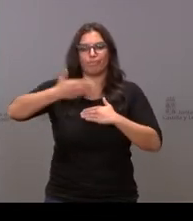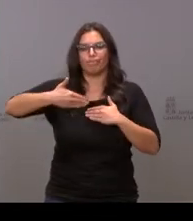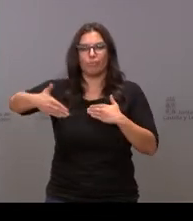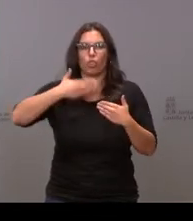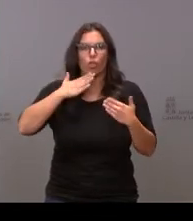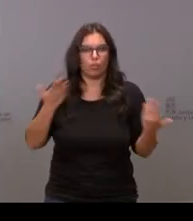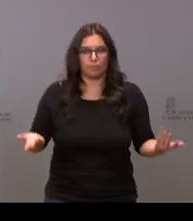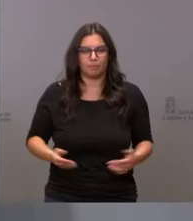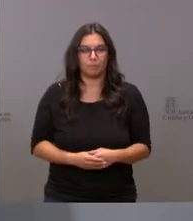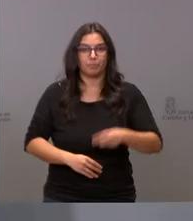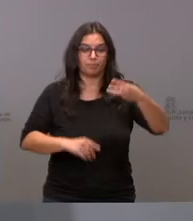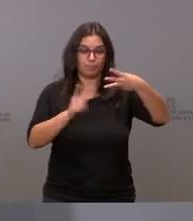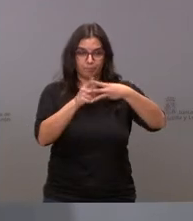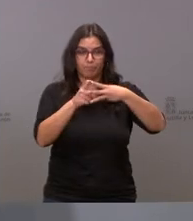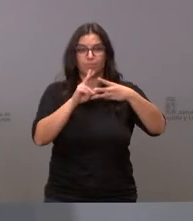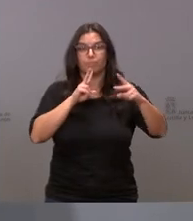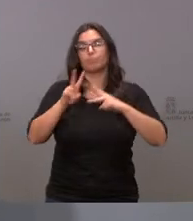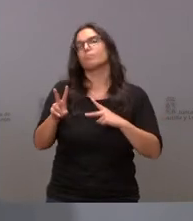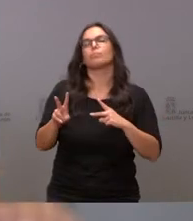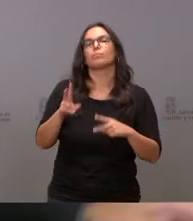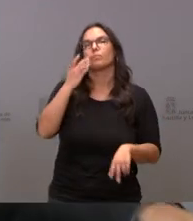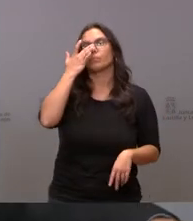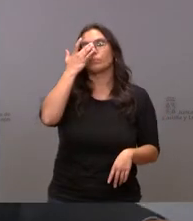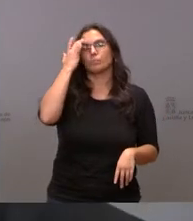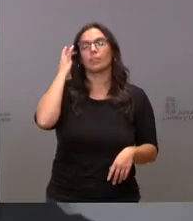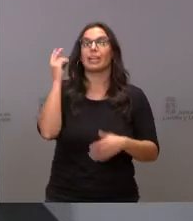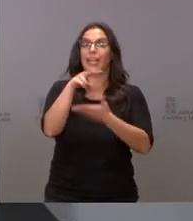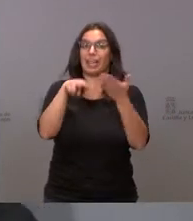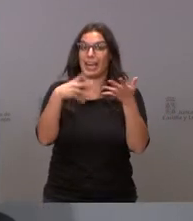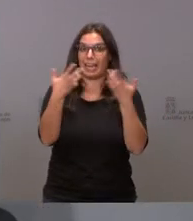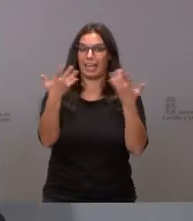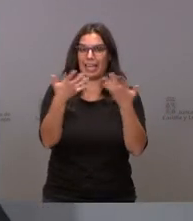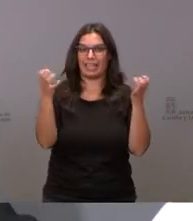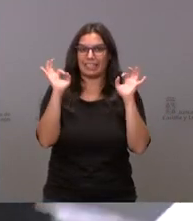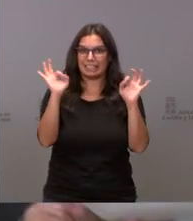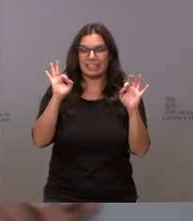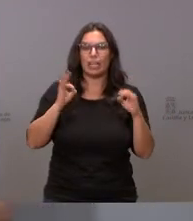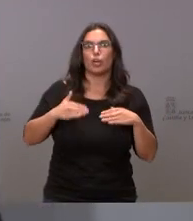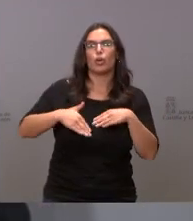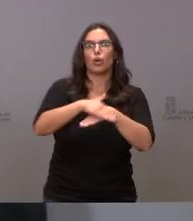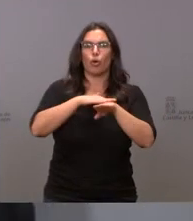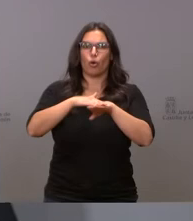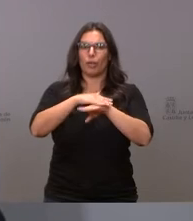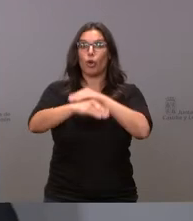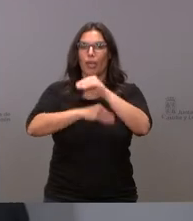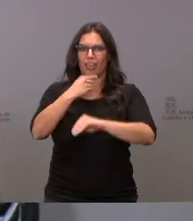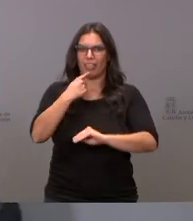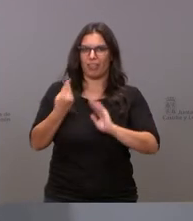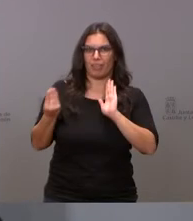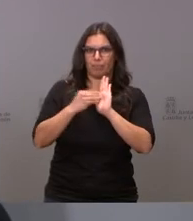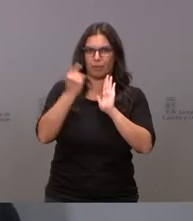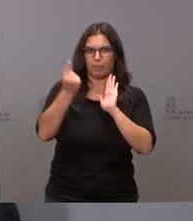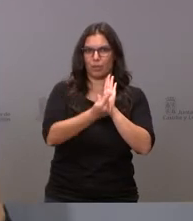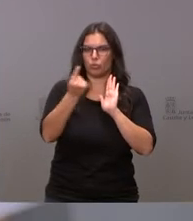bueno con respecto a la primera pregunta le voy a leer exactamente lo que ha hecho el gobierno en el presupuesto porque creo